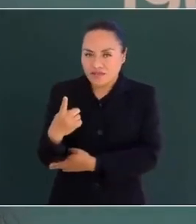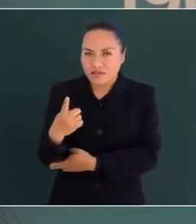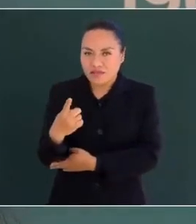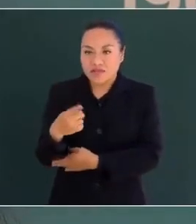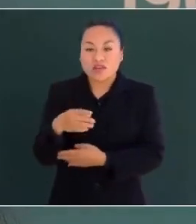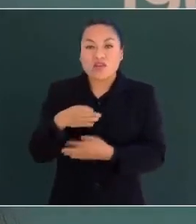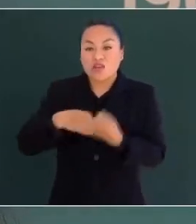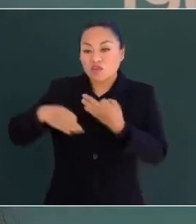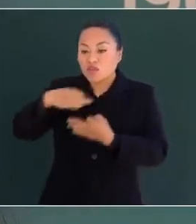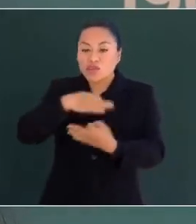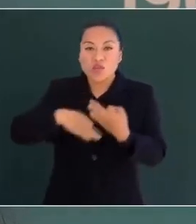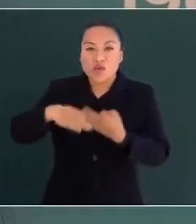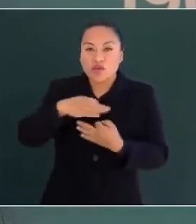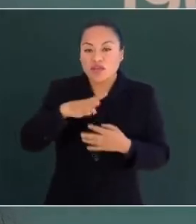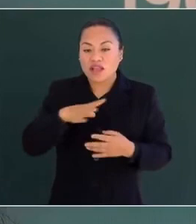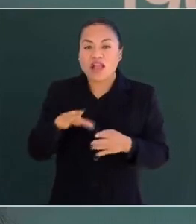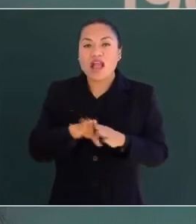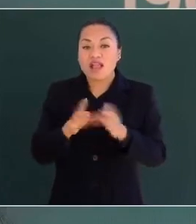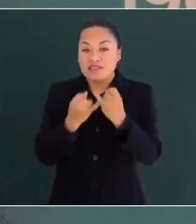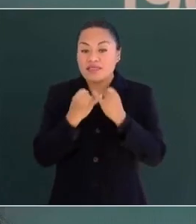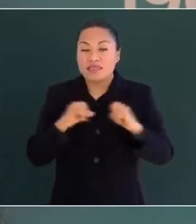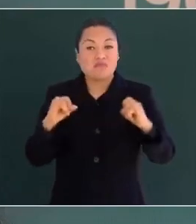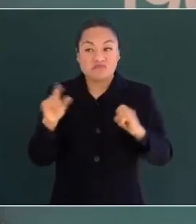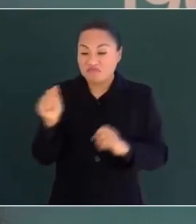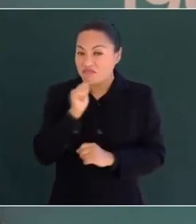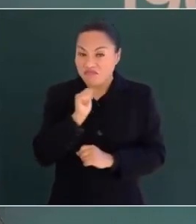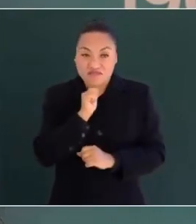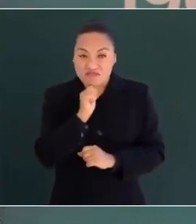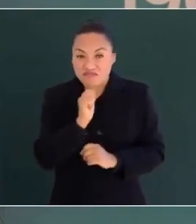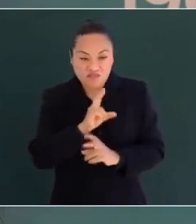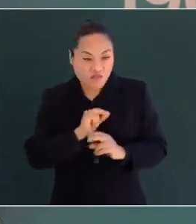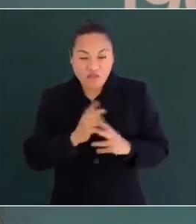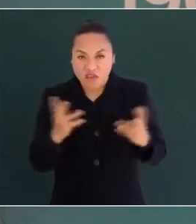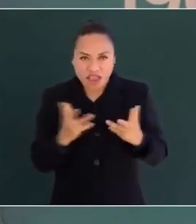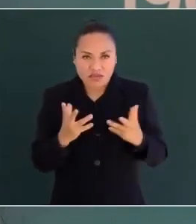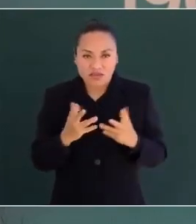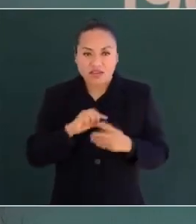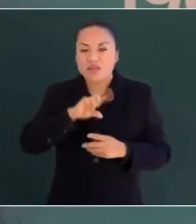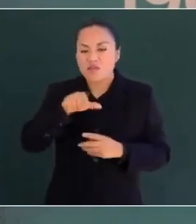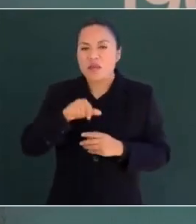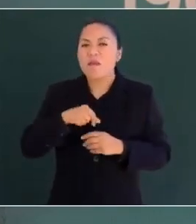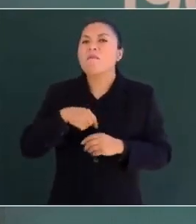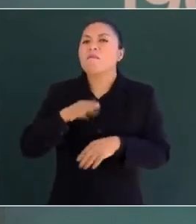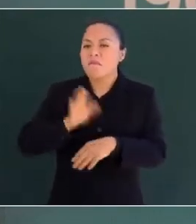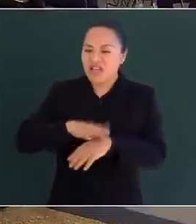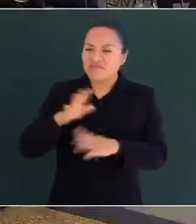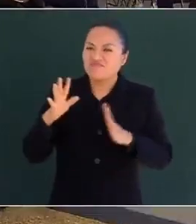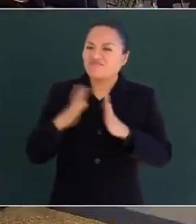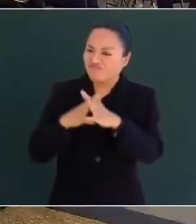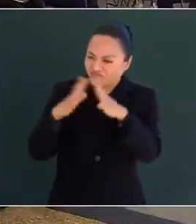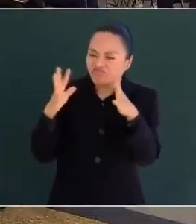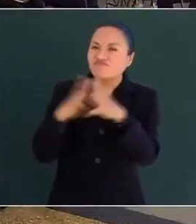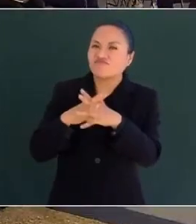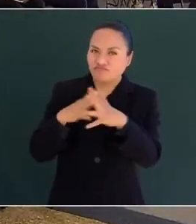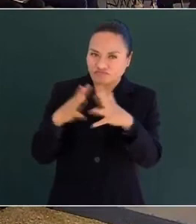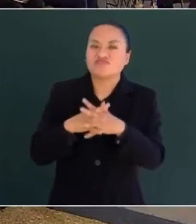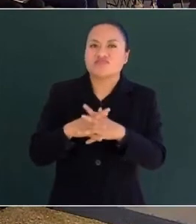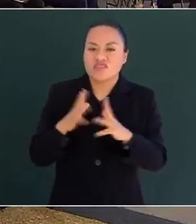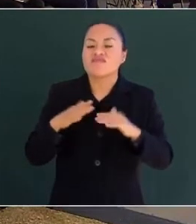sea concerniente a la total independencia, lo demás lo disputaremos en el campo de batalla.